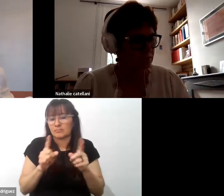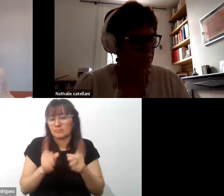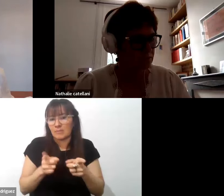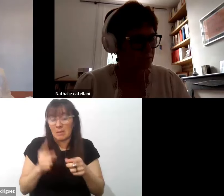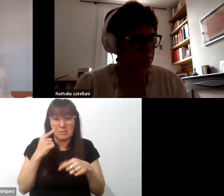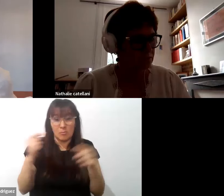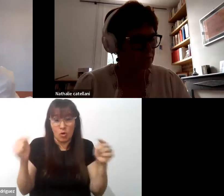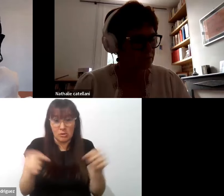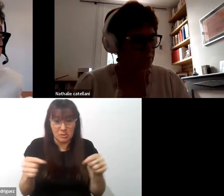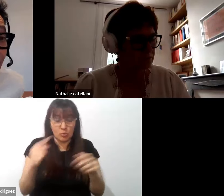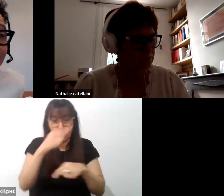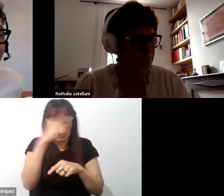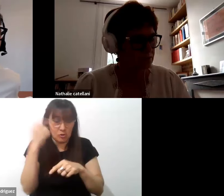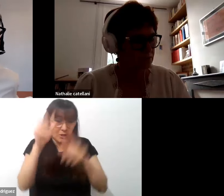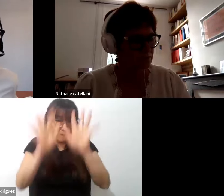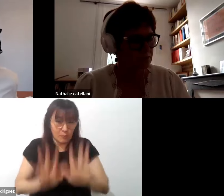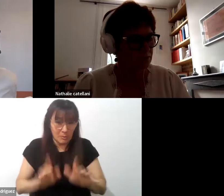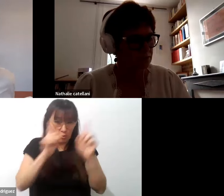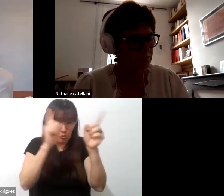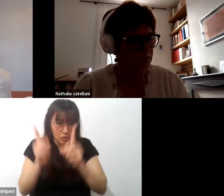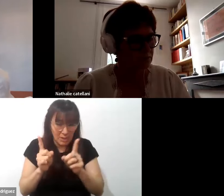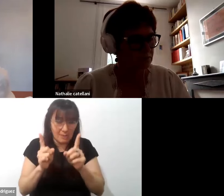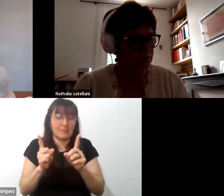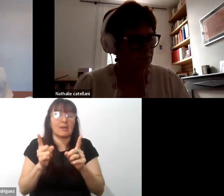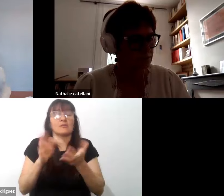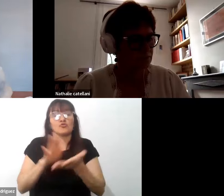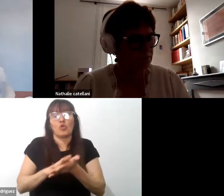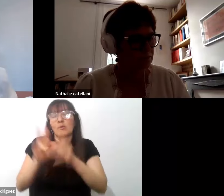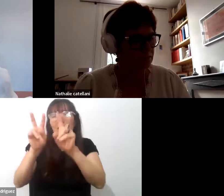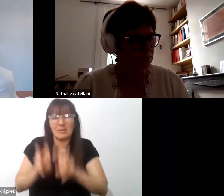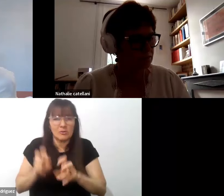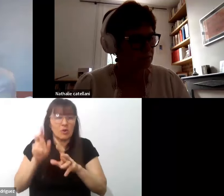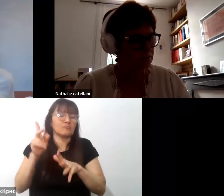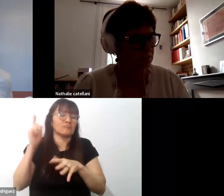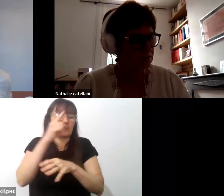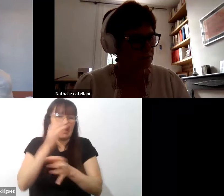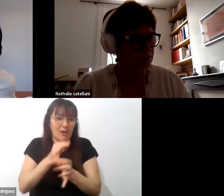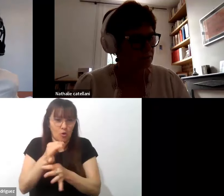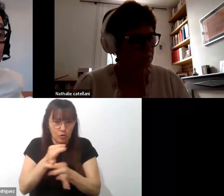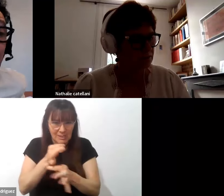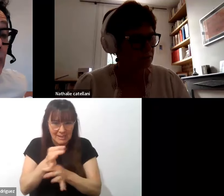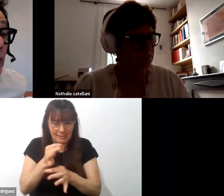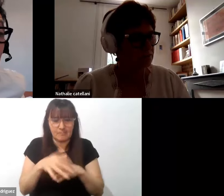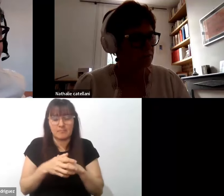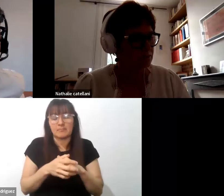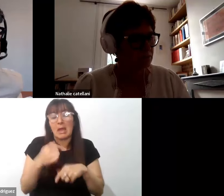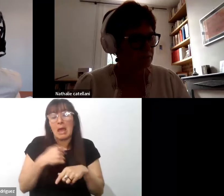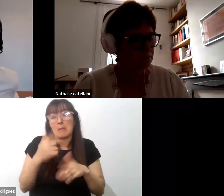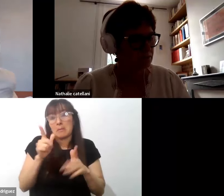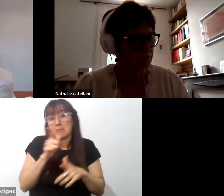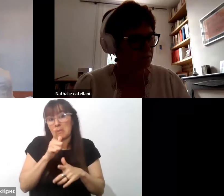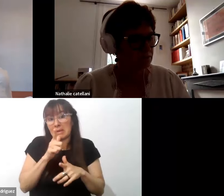instituto nacional de formación docente en materia de investigación pedagógica situada yo creo que hubo un desplazamiento muy